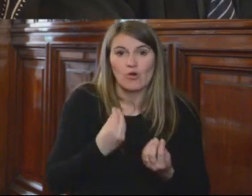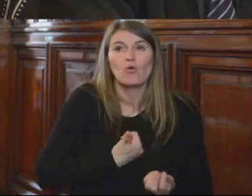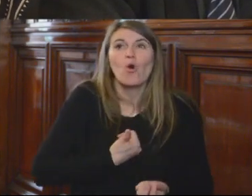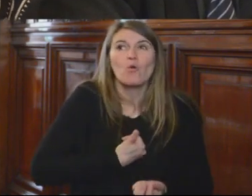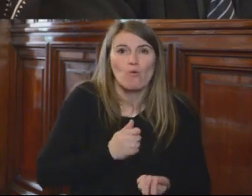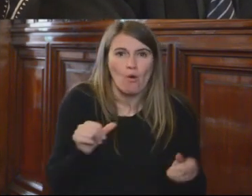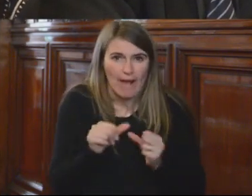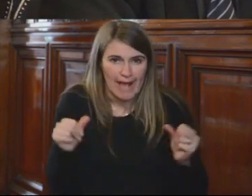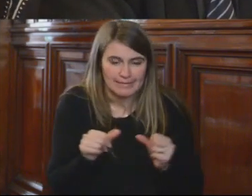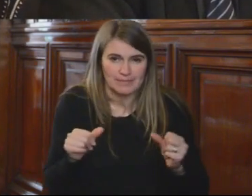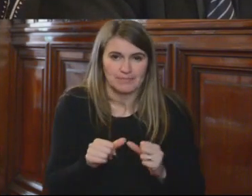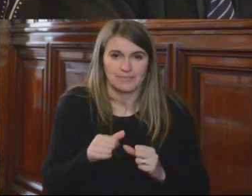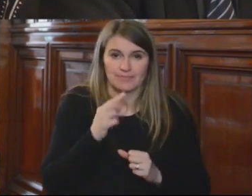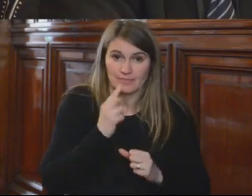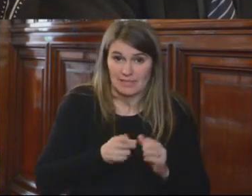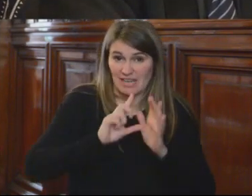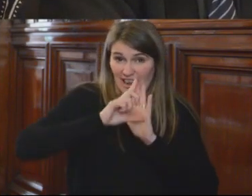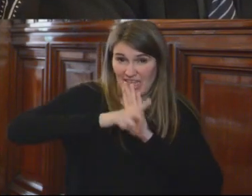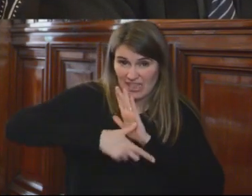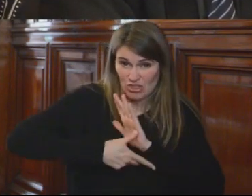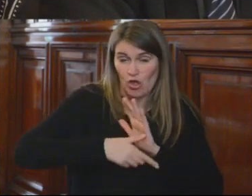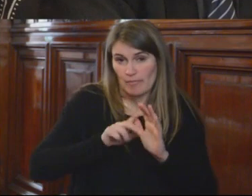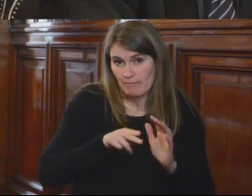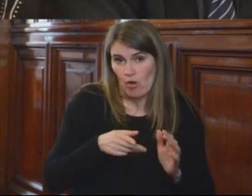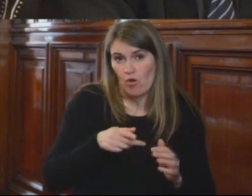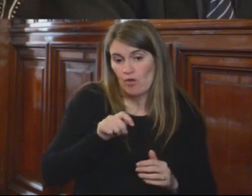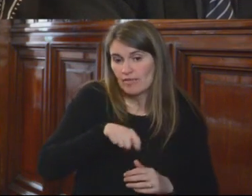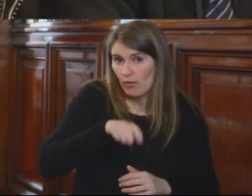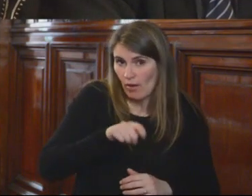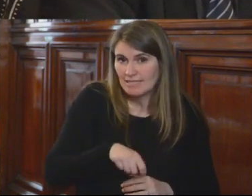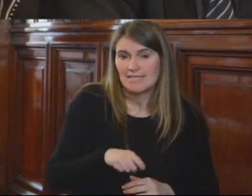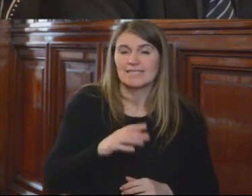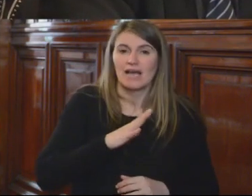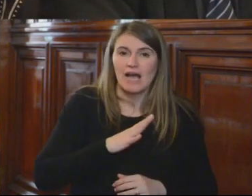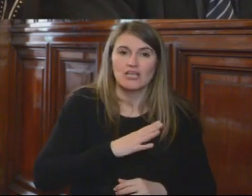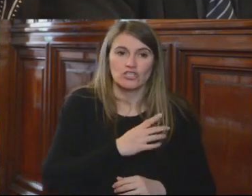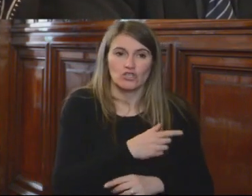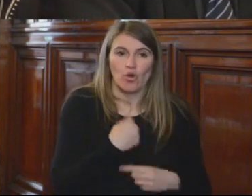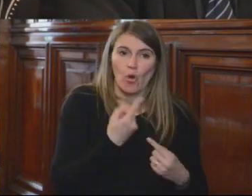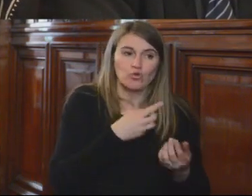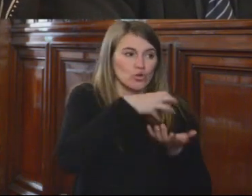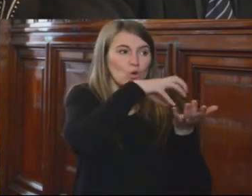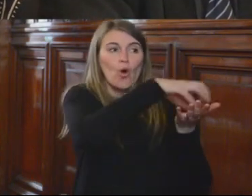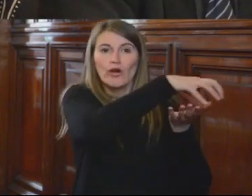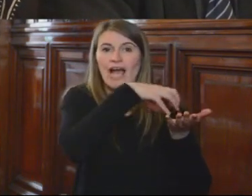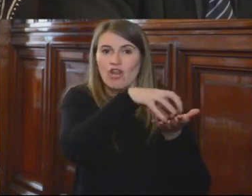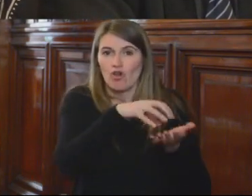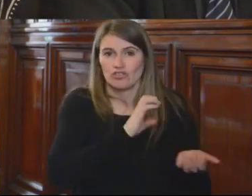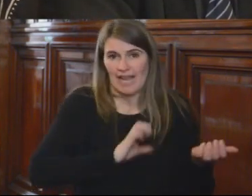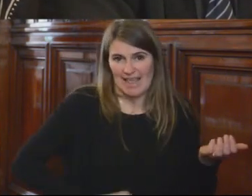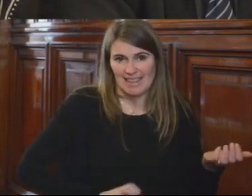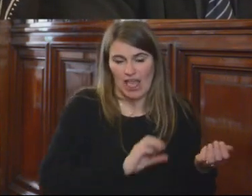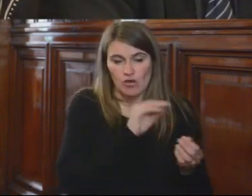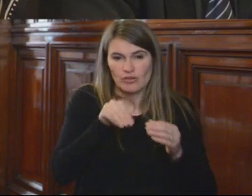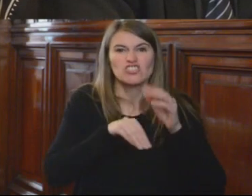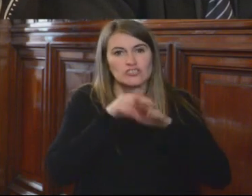En consecuencia de esta lentitud que ha tenido el Consejo de la Magistratura, ha tenido que haber una intervención de los otros órganos del Estado. Es por eso que se llama una cumbre